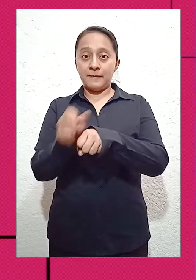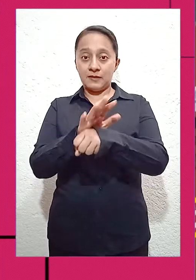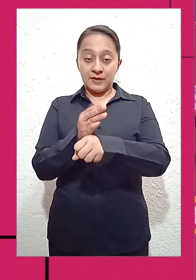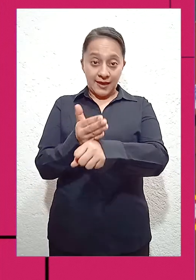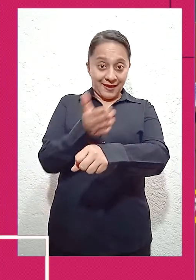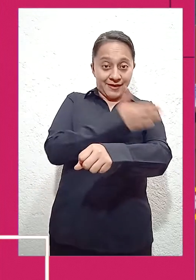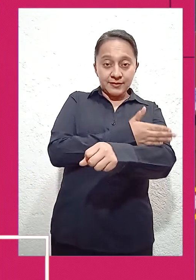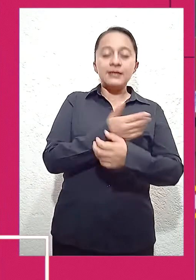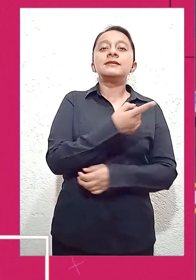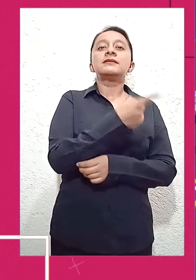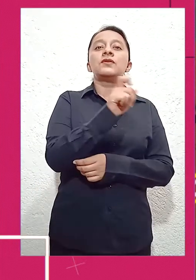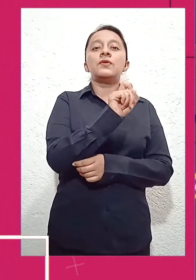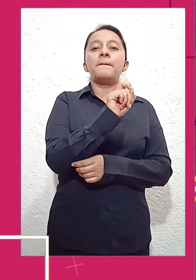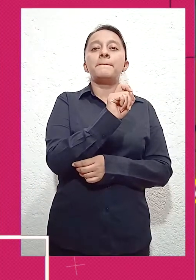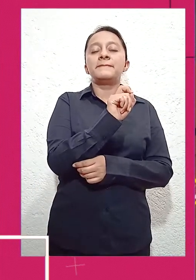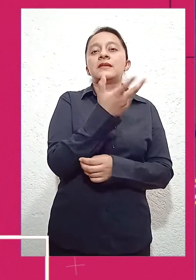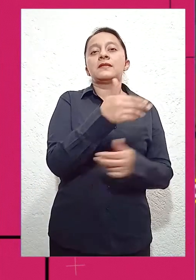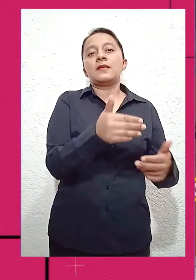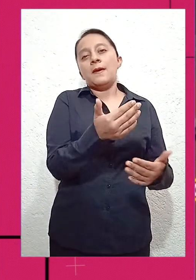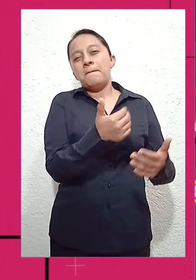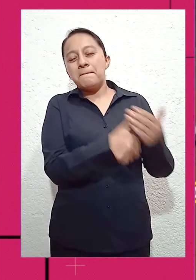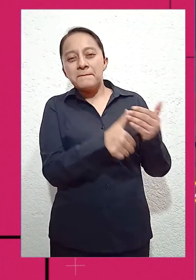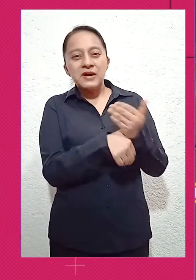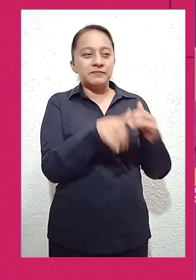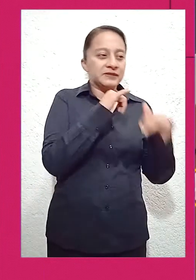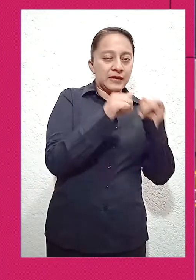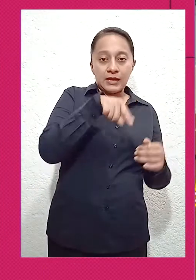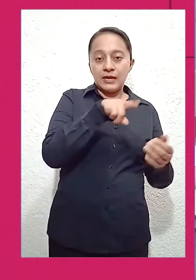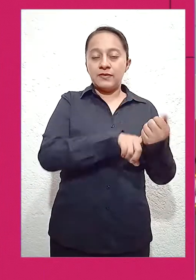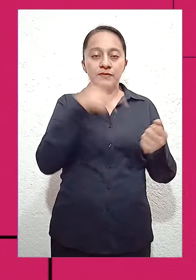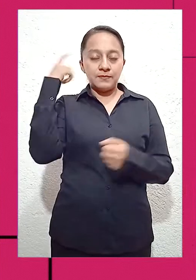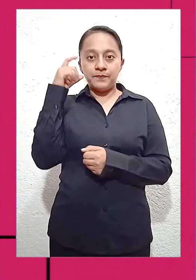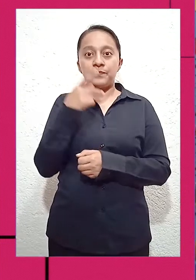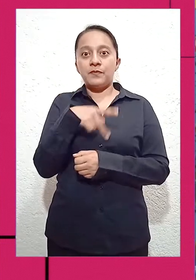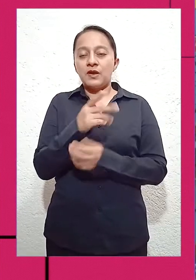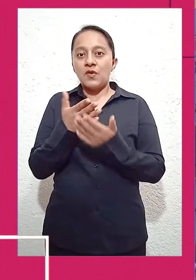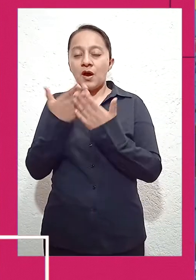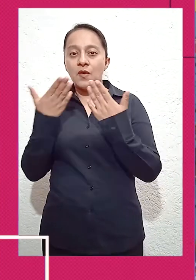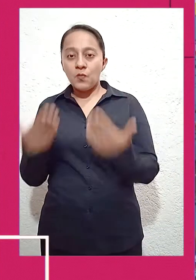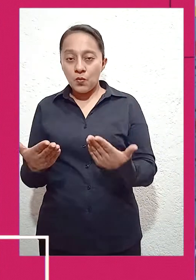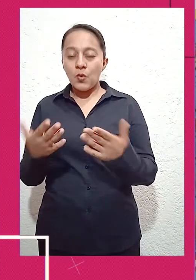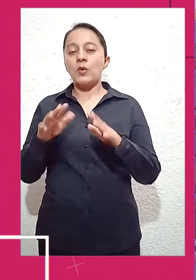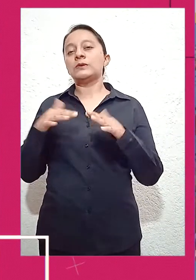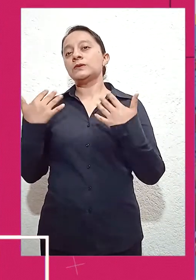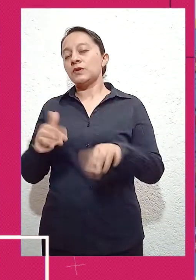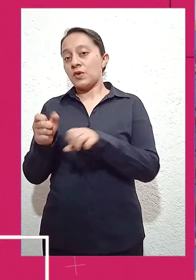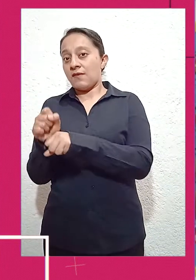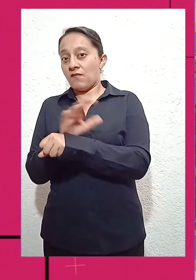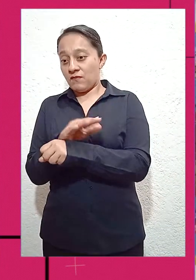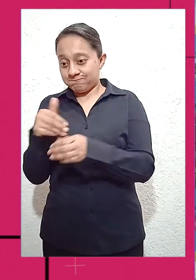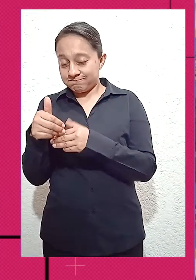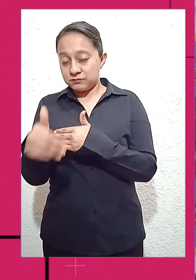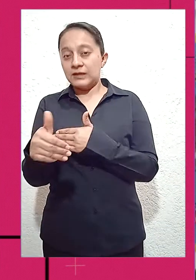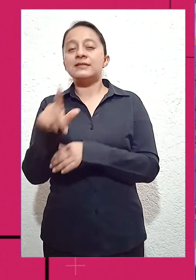Antes de la pandemia se contaban 120 bares y discotecas en Querétaro, sin embargo, hoy a consecuencia de las restricciones que trae consigo el COVID